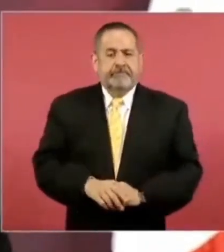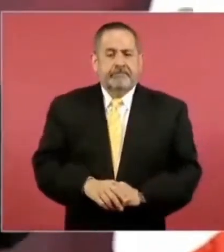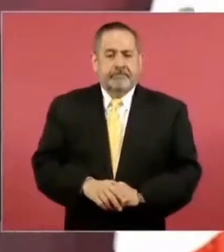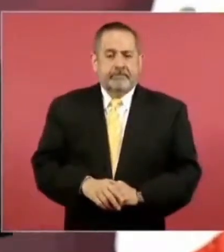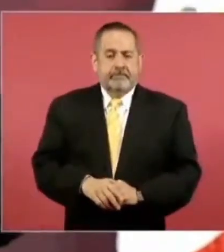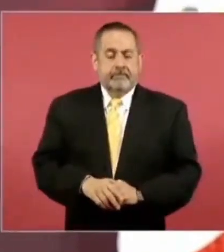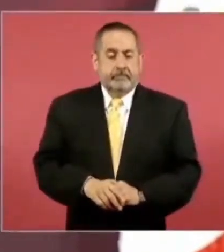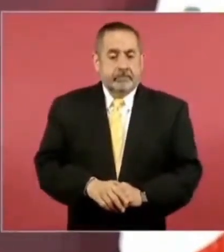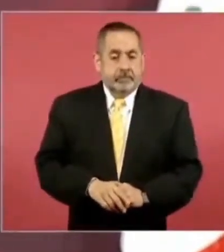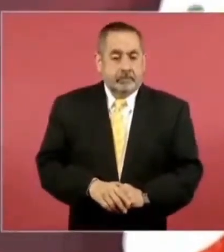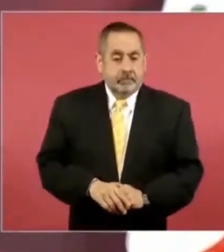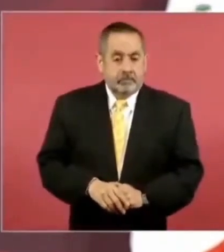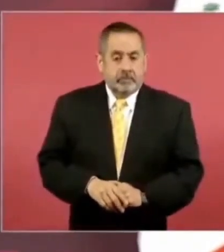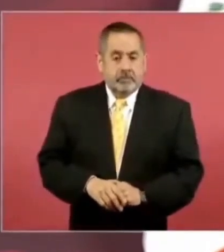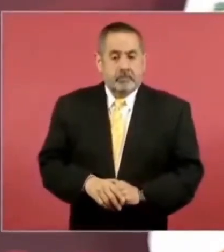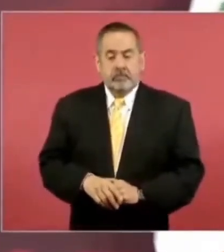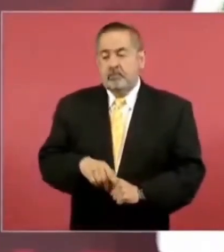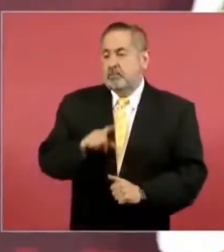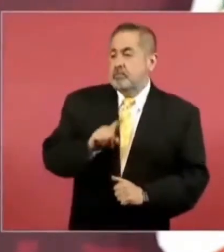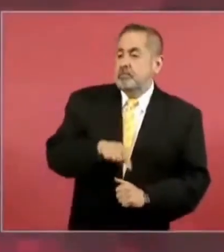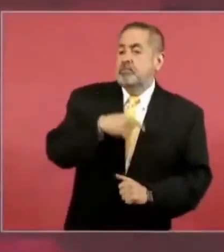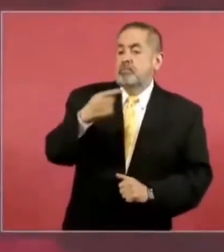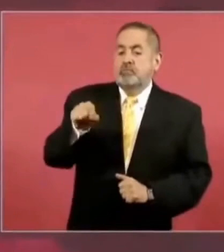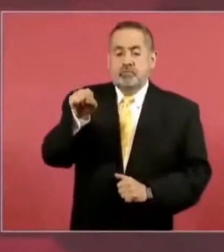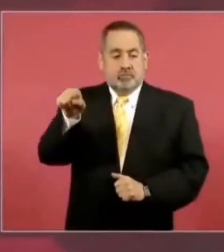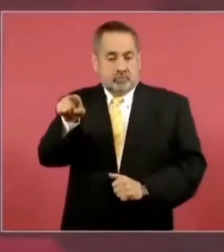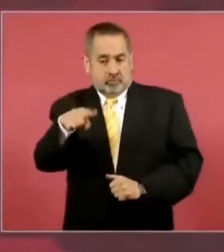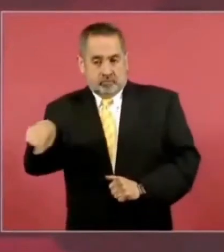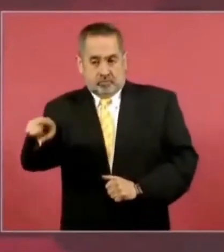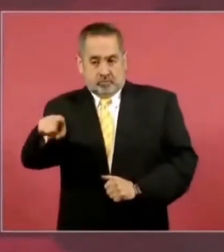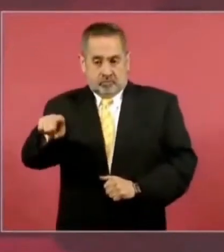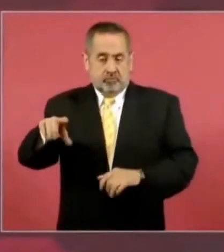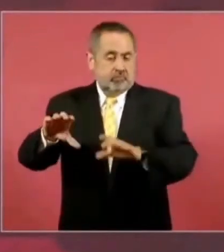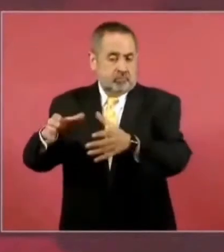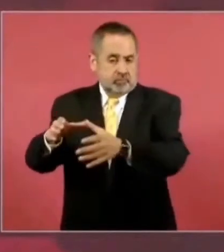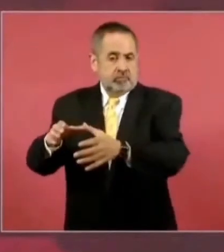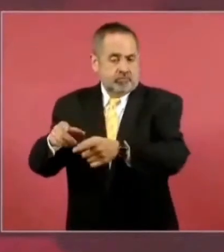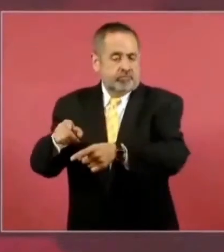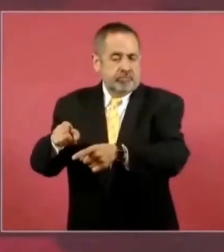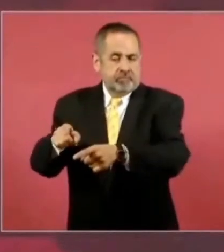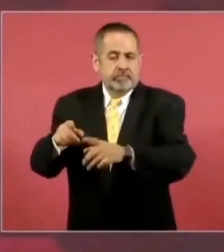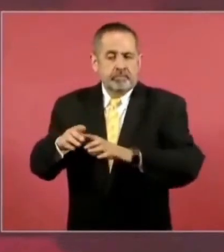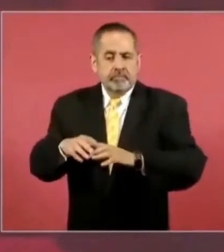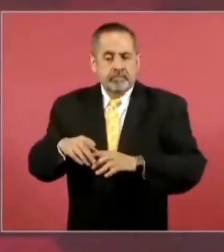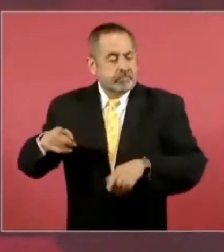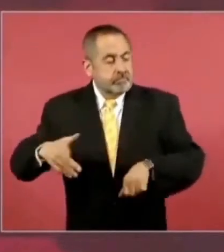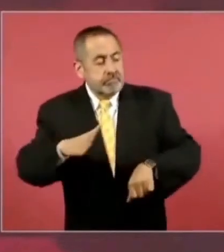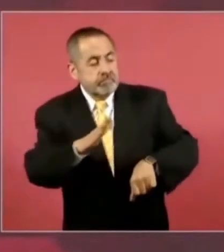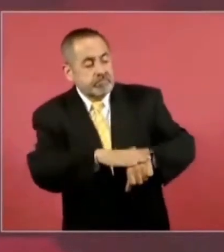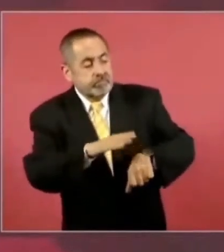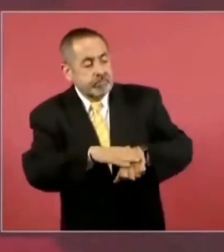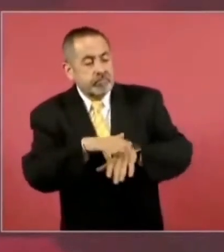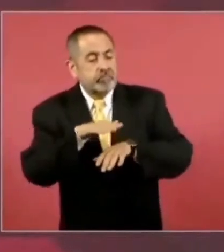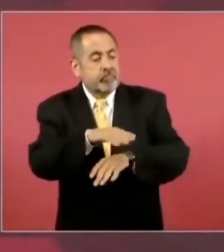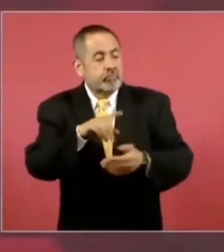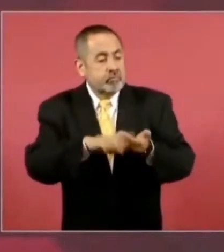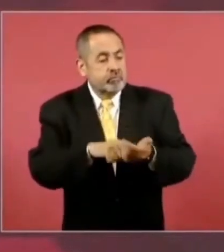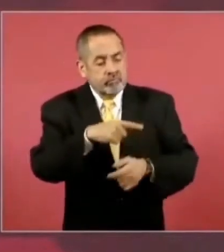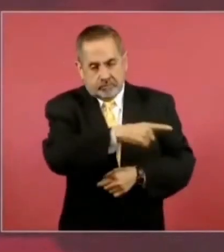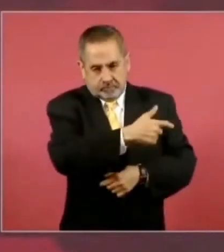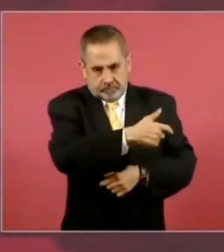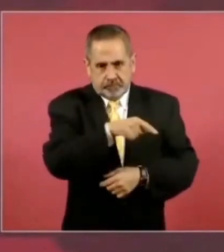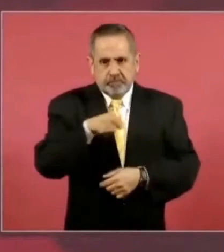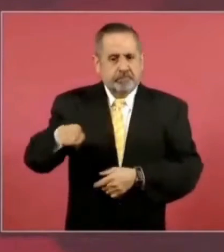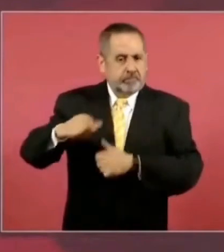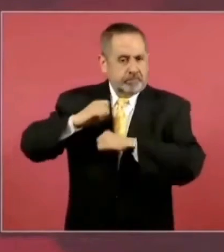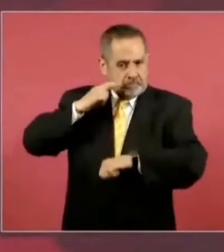Resuelve otro poder que le corresponde, el poder legislativo,